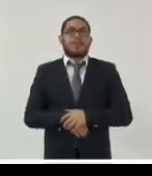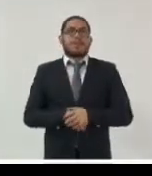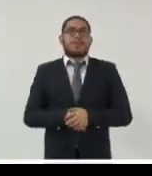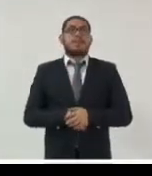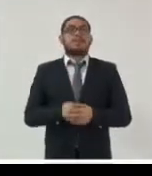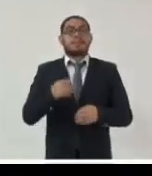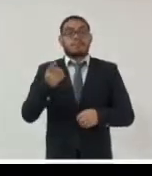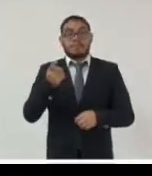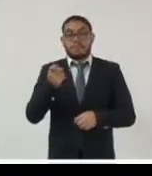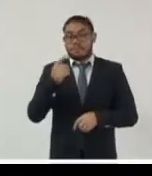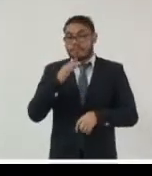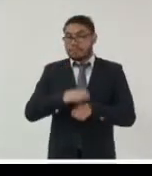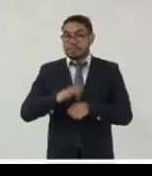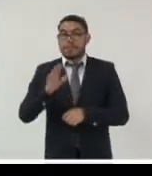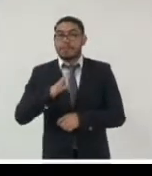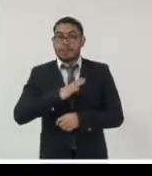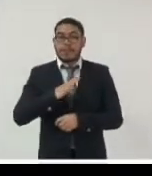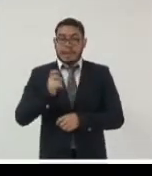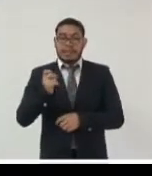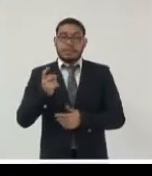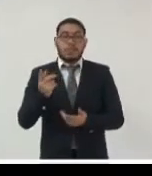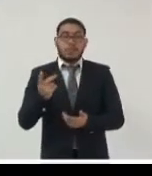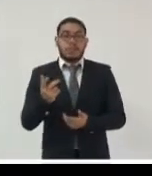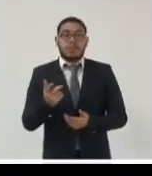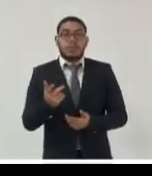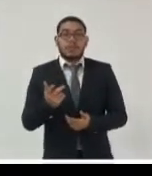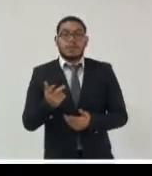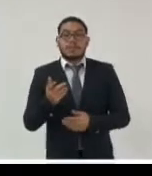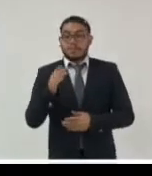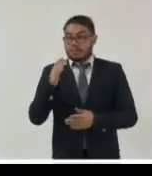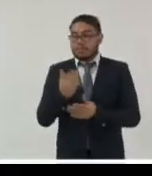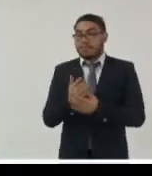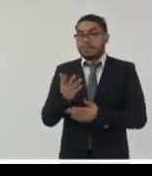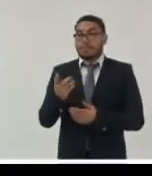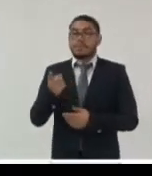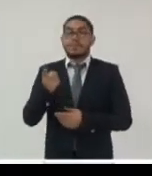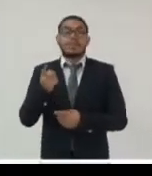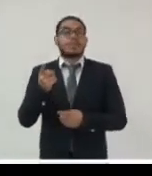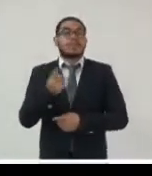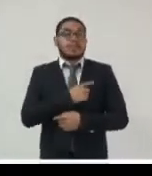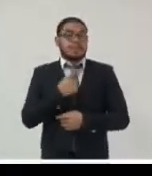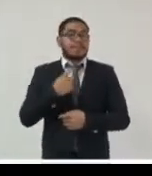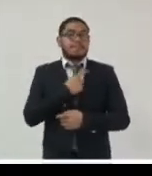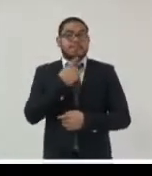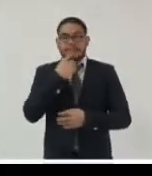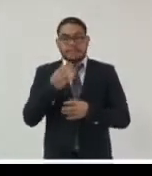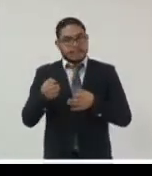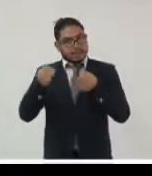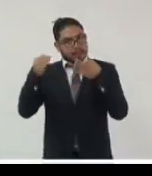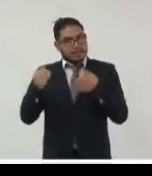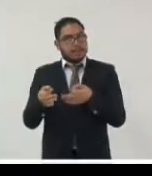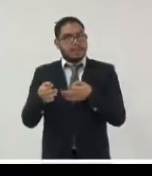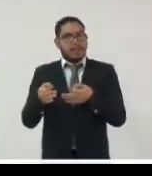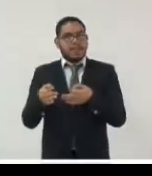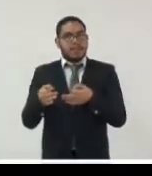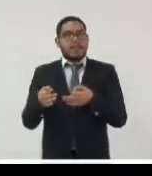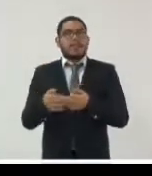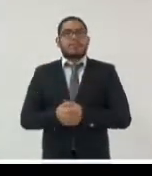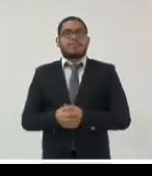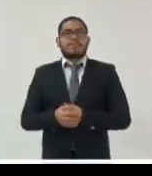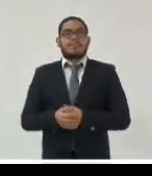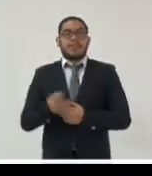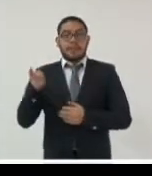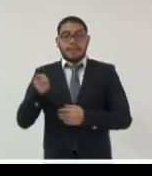que sea un documento basado en datos debe de ser mantenido auténtico o sea que los